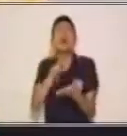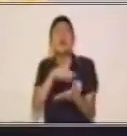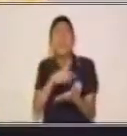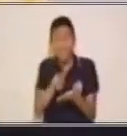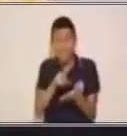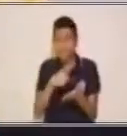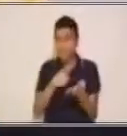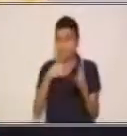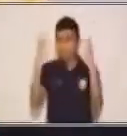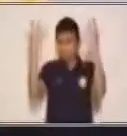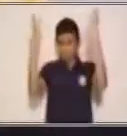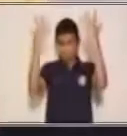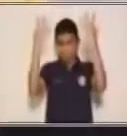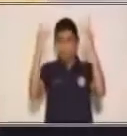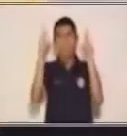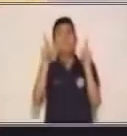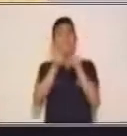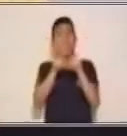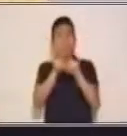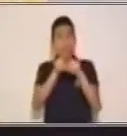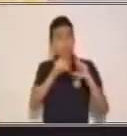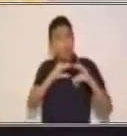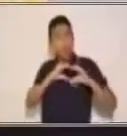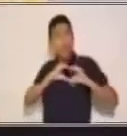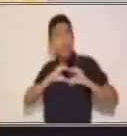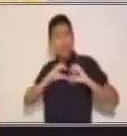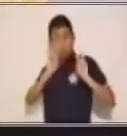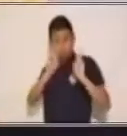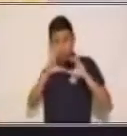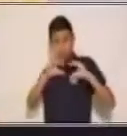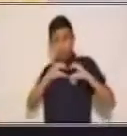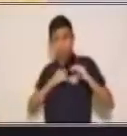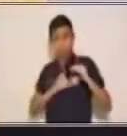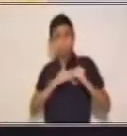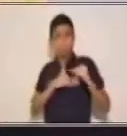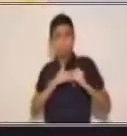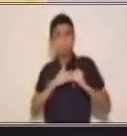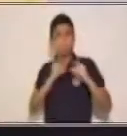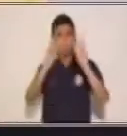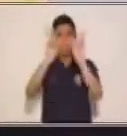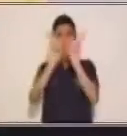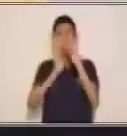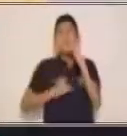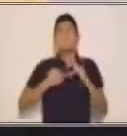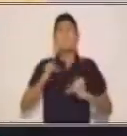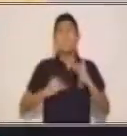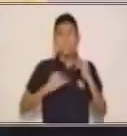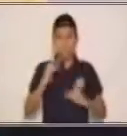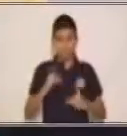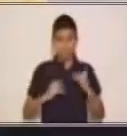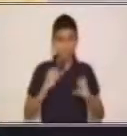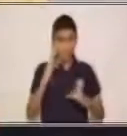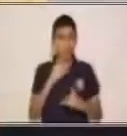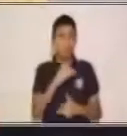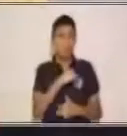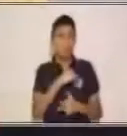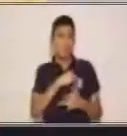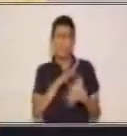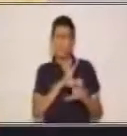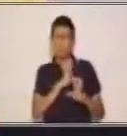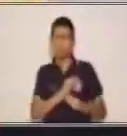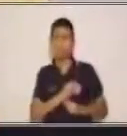arriba. Vamos Esos corazones, nuestros sentimientos, quieren